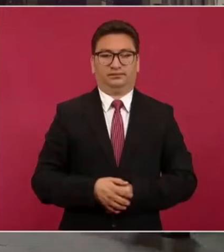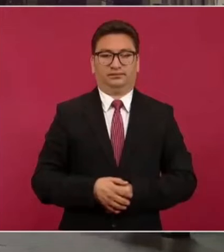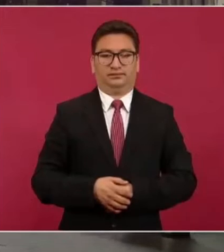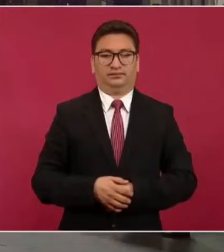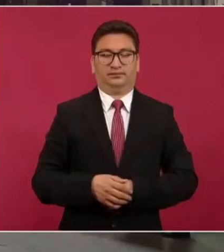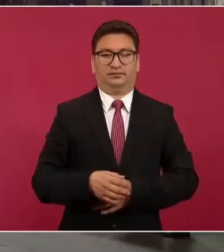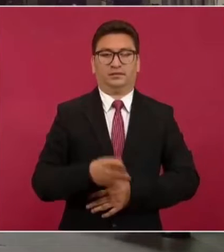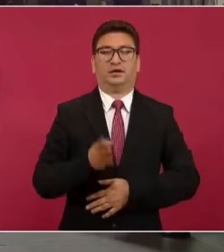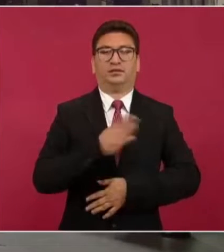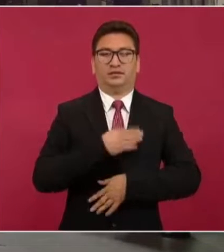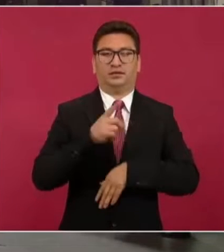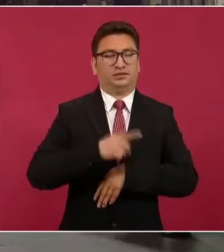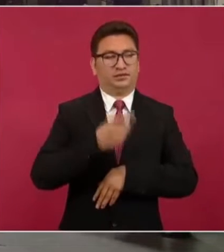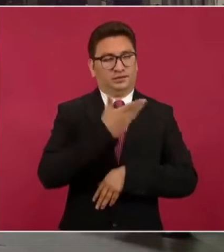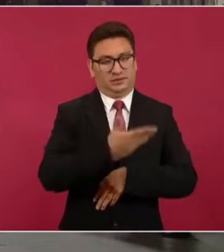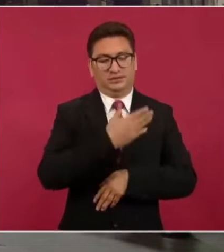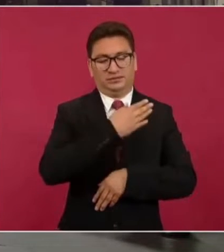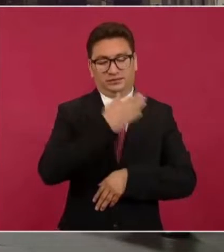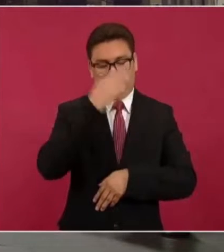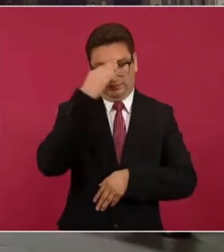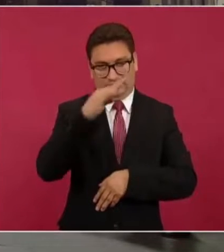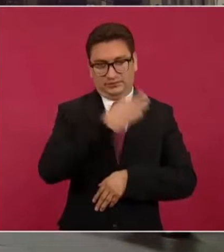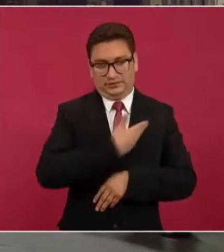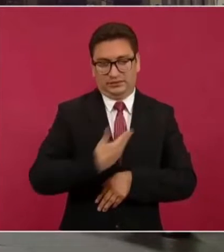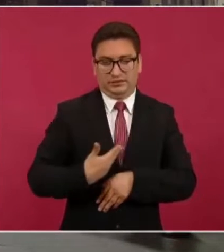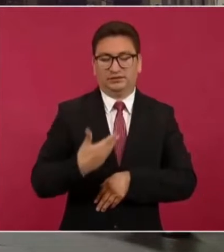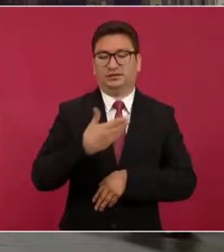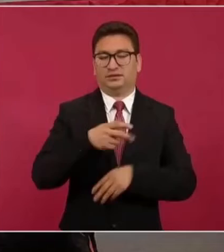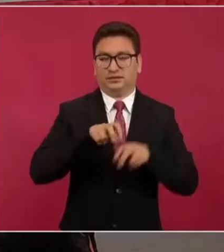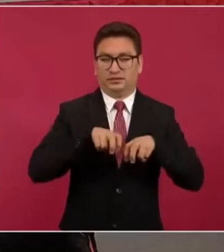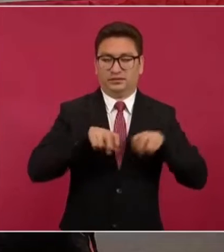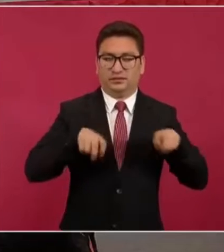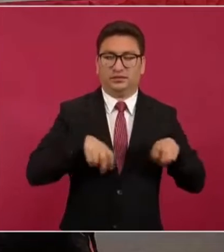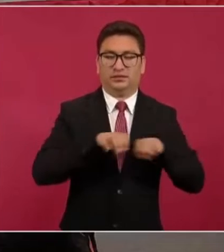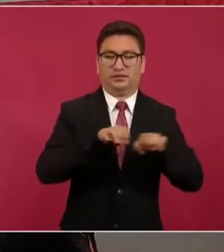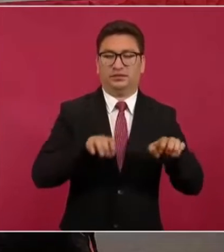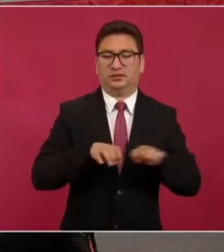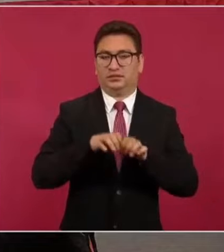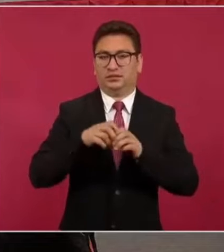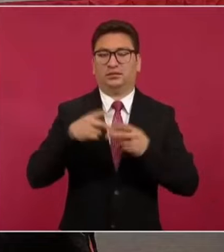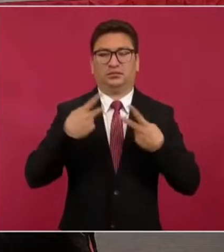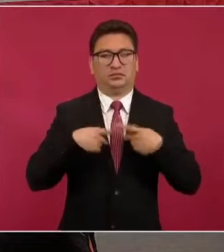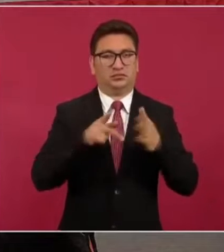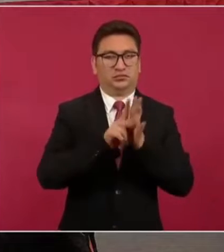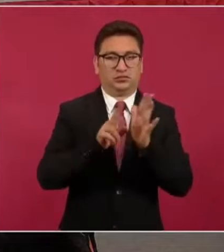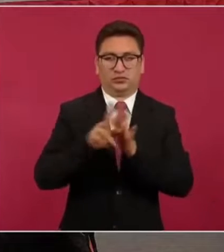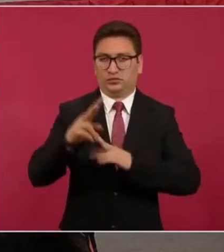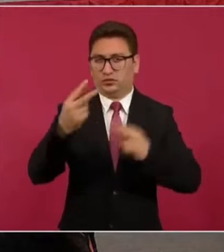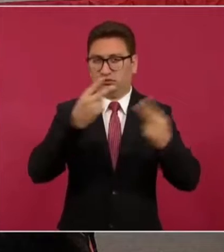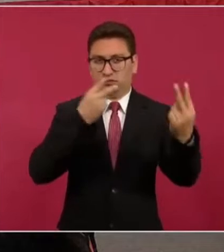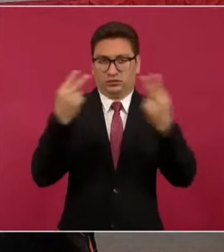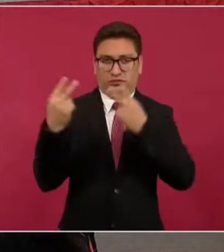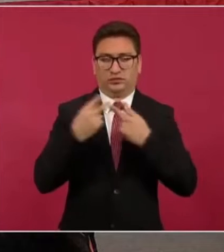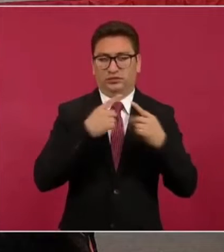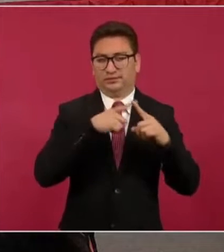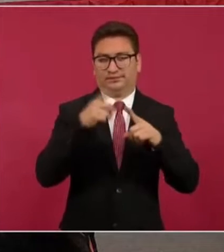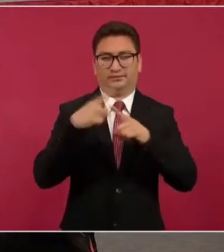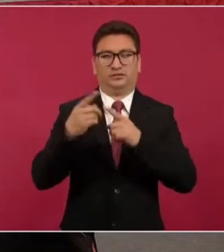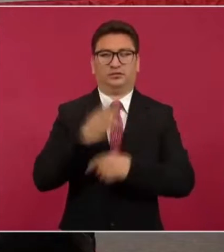Buenos días, señor presidente. Buenos días, integrantes de Gabinete, medios de comunicación y que nos siguen en diversos medios.